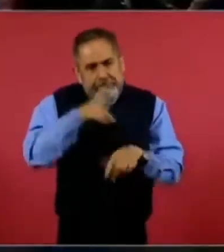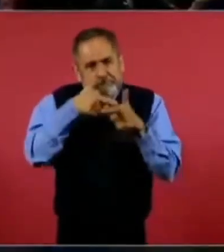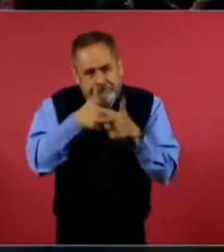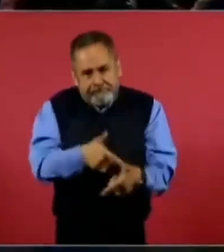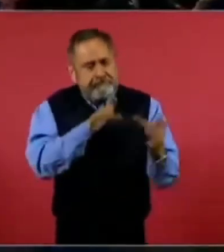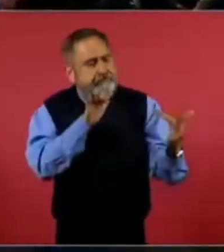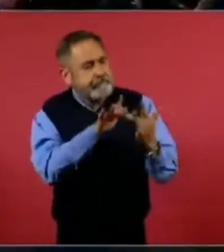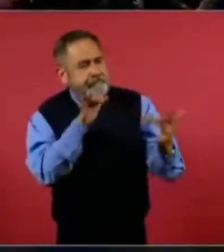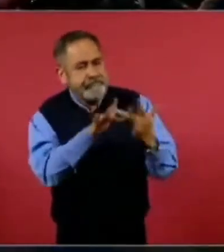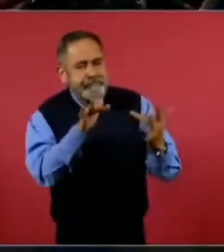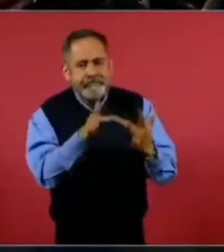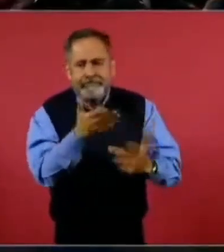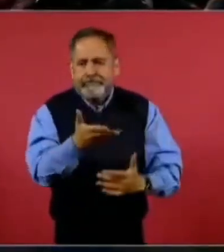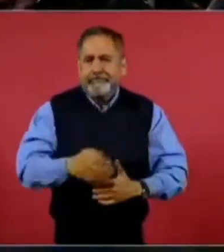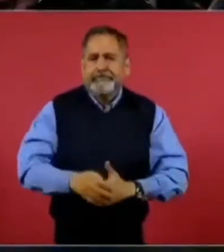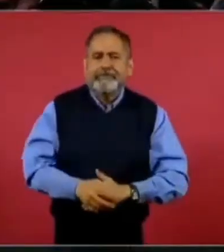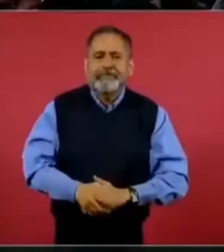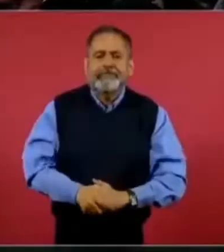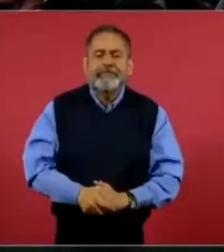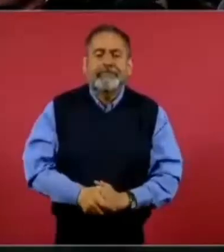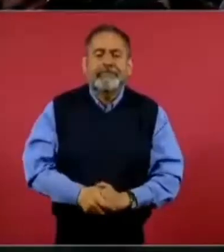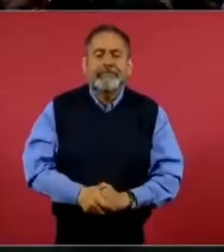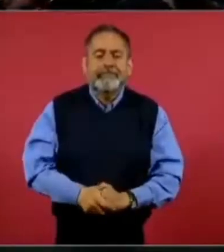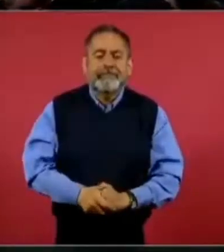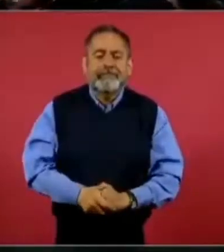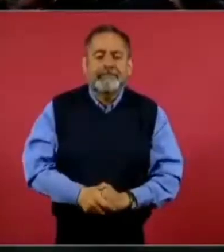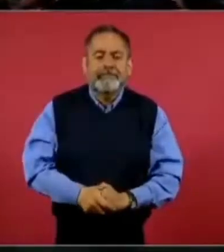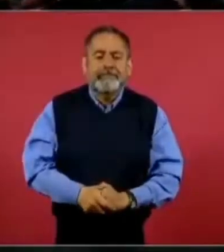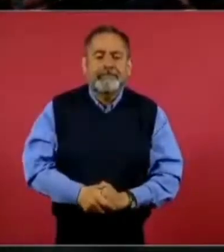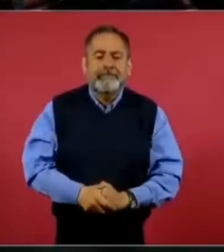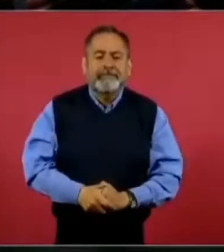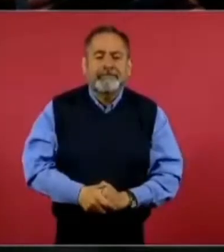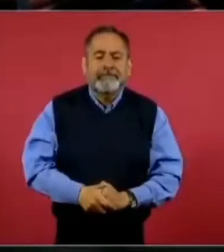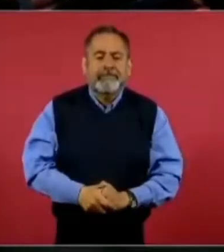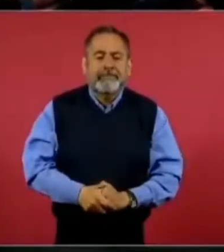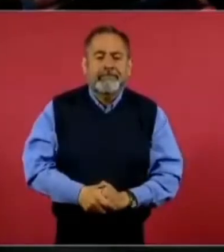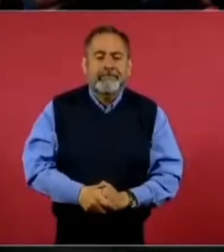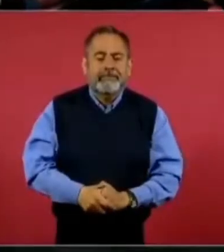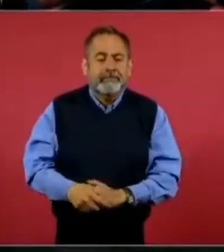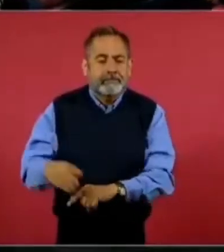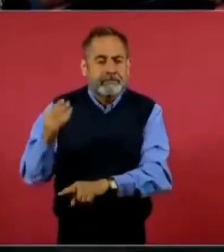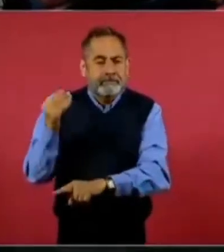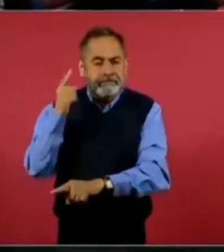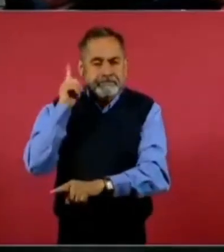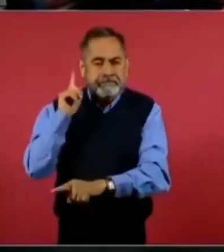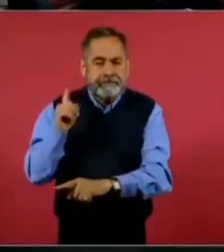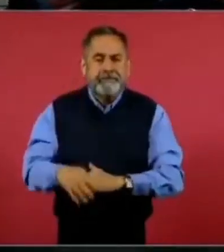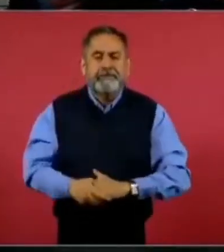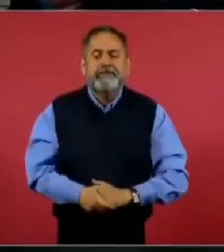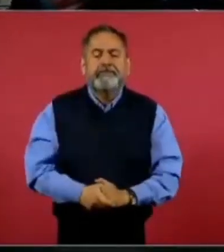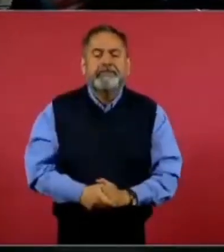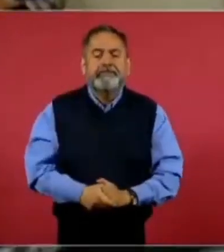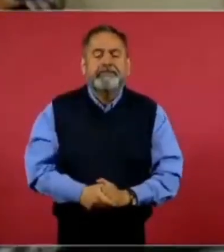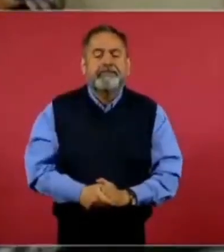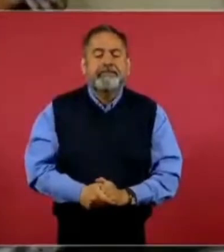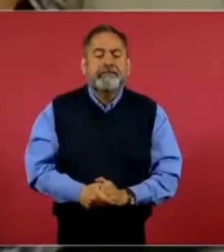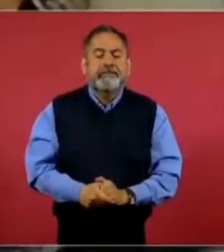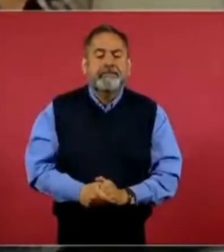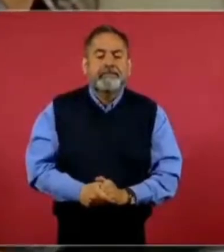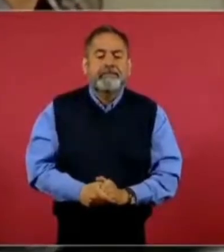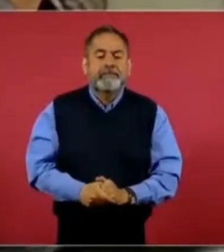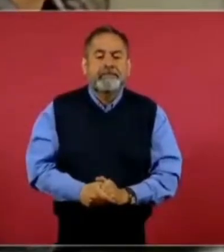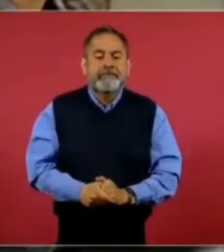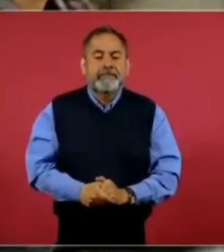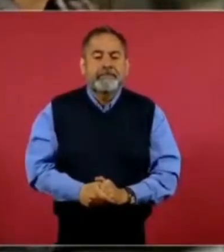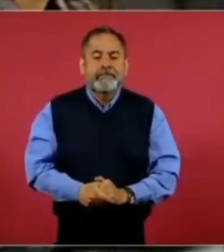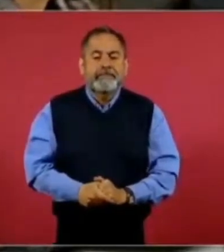¿En esta reunión ya se había hablado antes de alguna colaboración o ya le habían seguido los pasos de este importante campo o